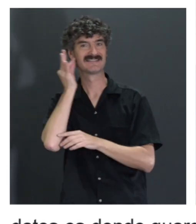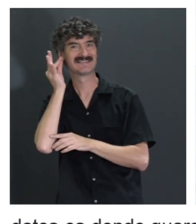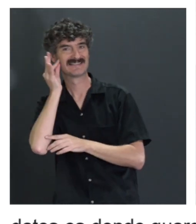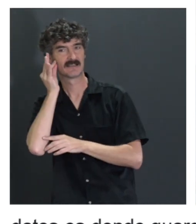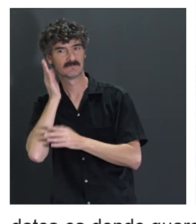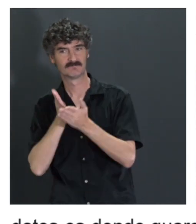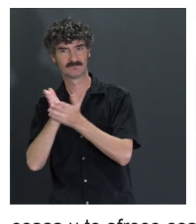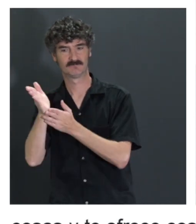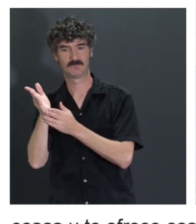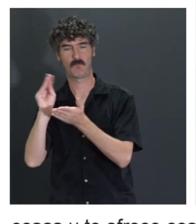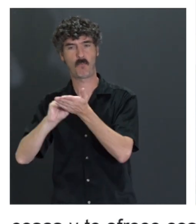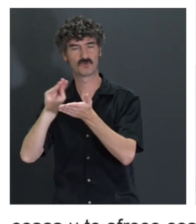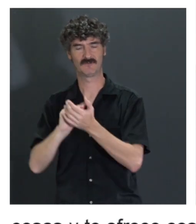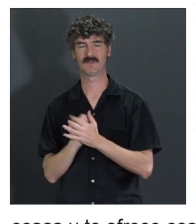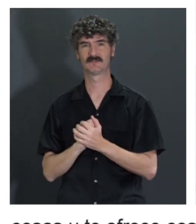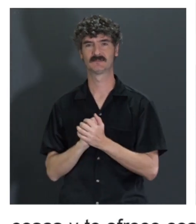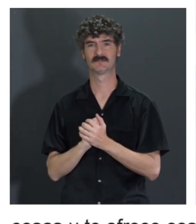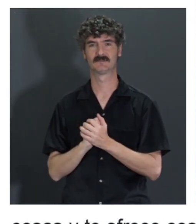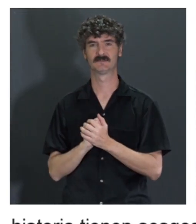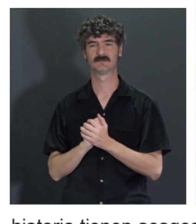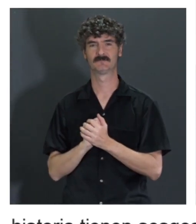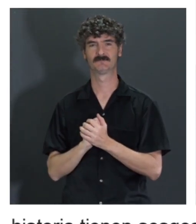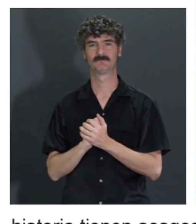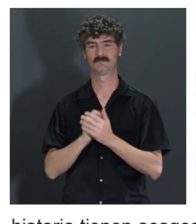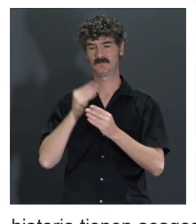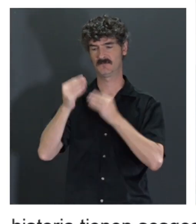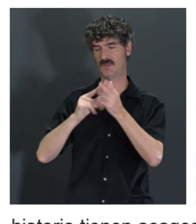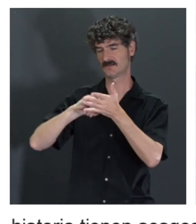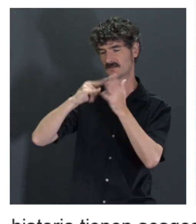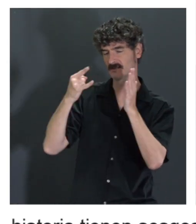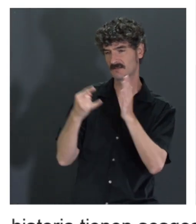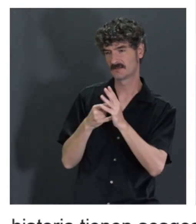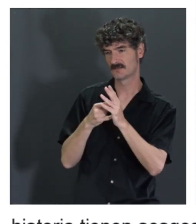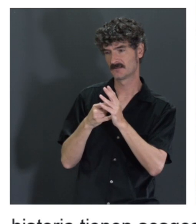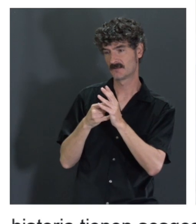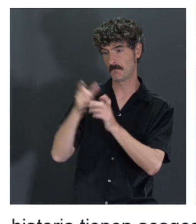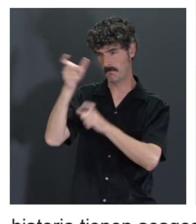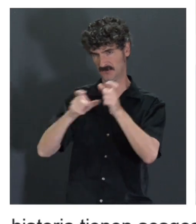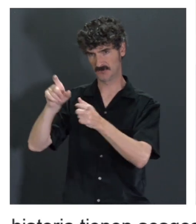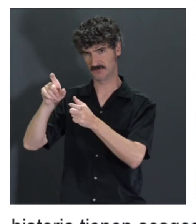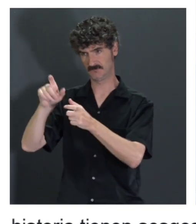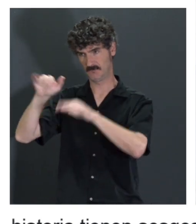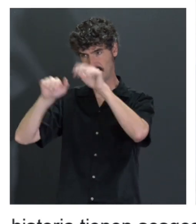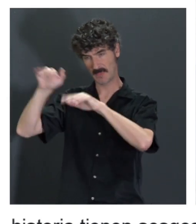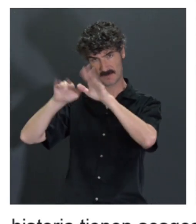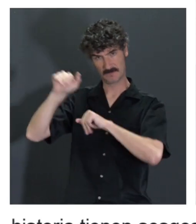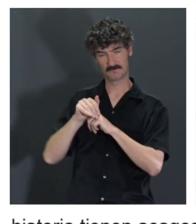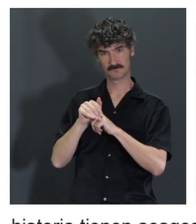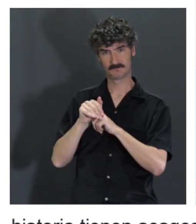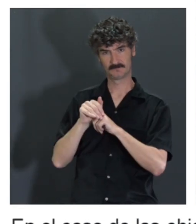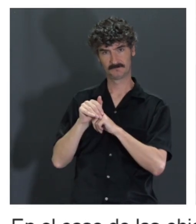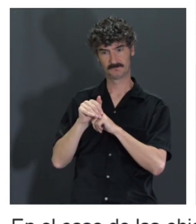muy claro, ¿vale? Hay muchas veces que igual se han hecho pues un sistema, no sé, de reclutamiento de personas y resulta que como